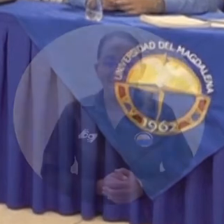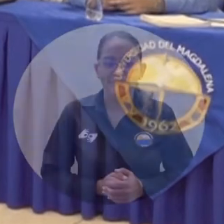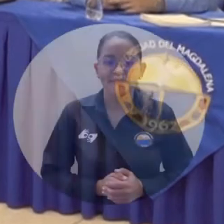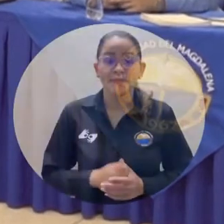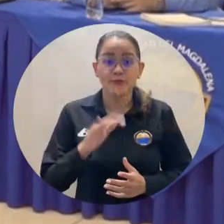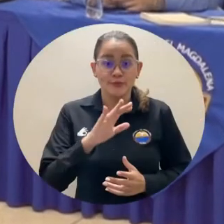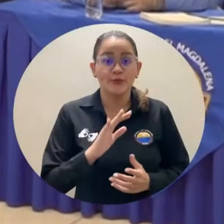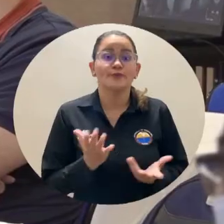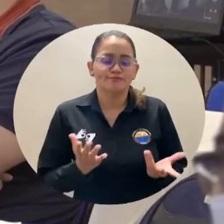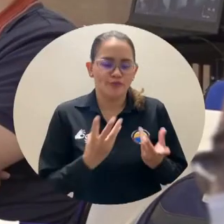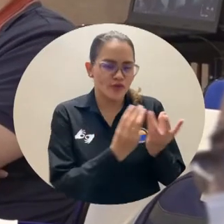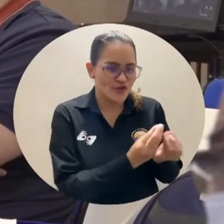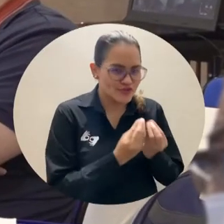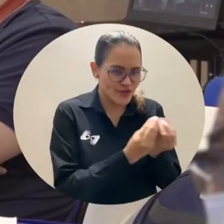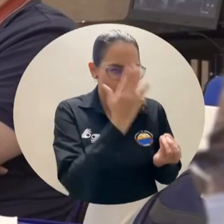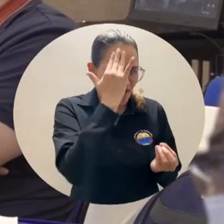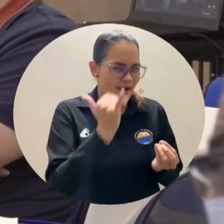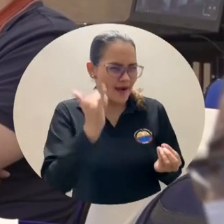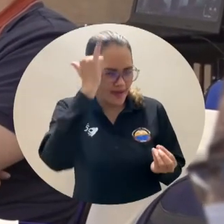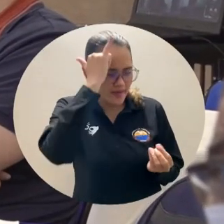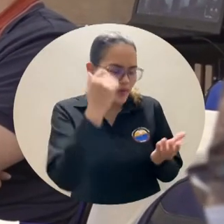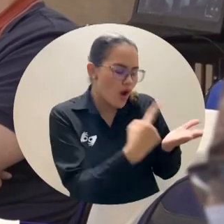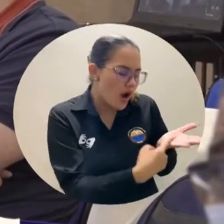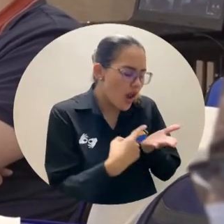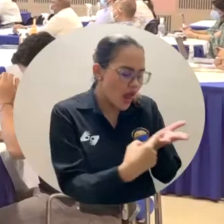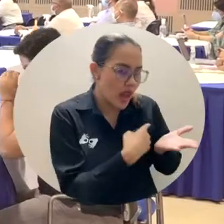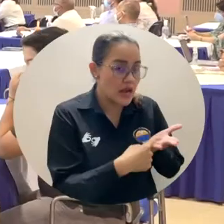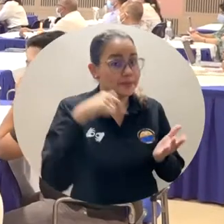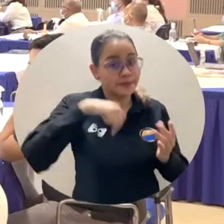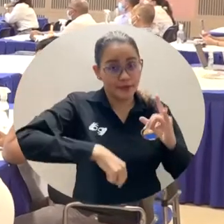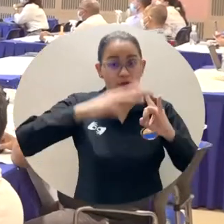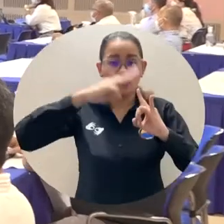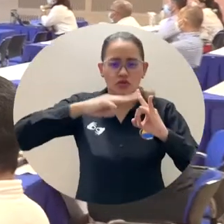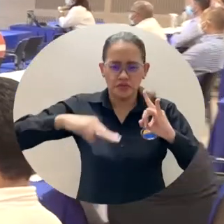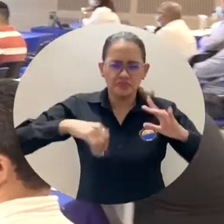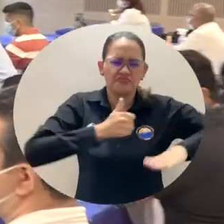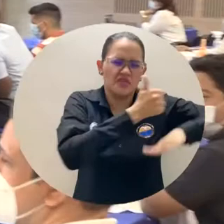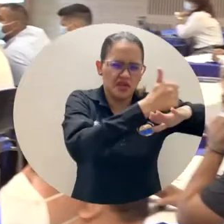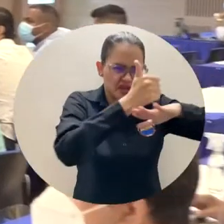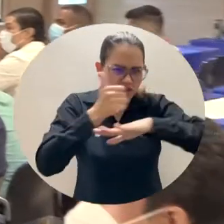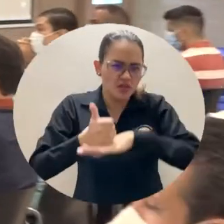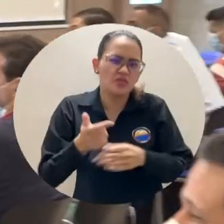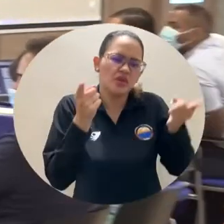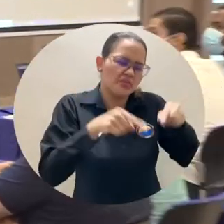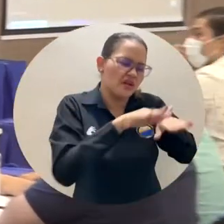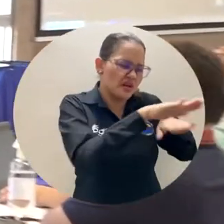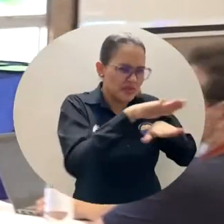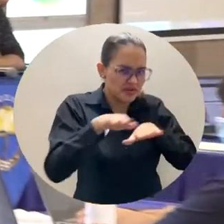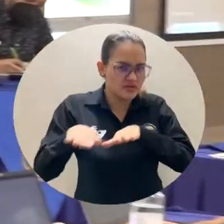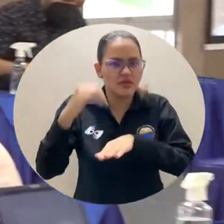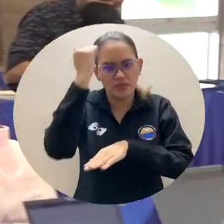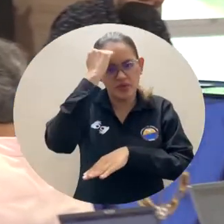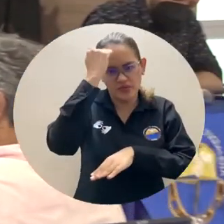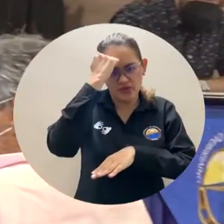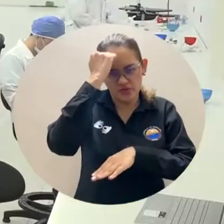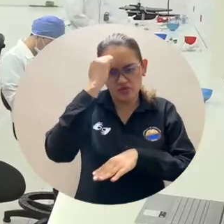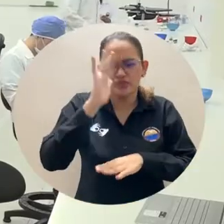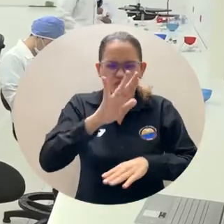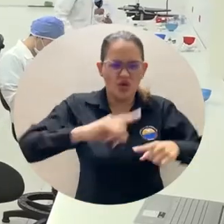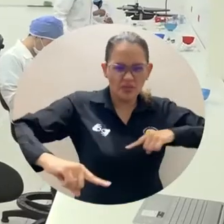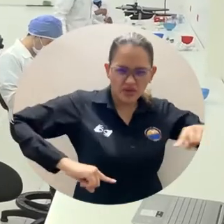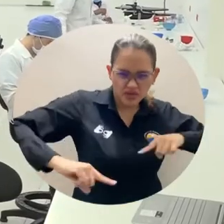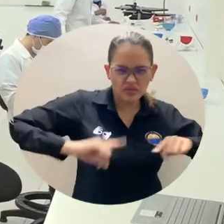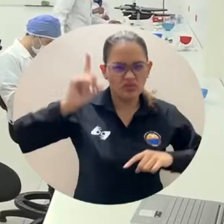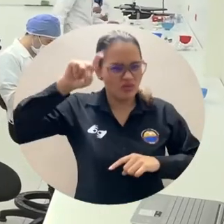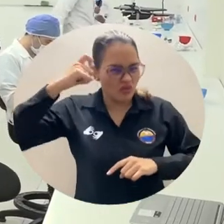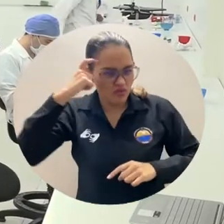Durante la sesión ampliada del Consejo Académico de la Universidad del Magdalena, directivos y representantes docentes de los órganos de gobierno y